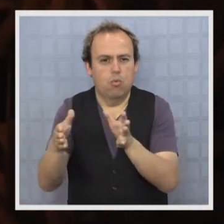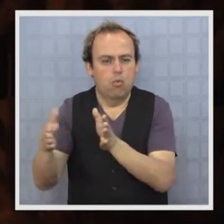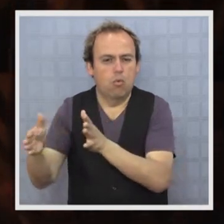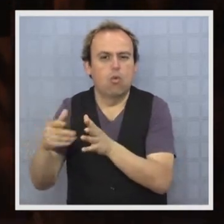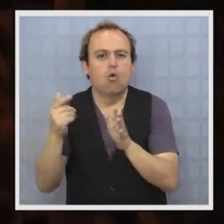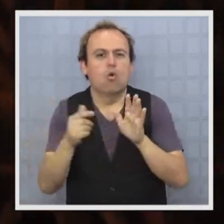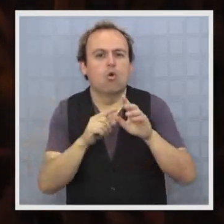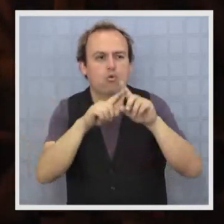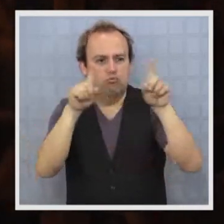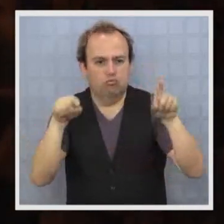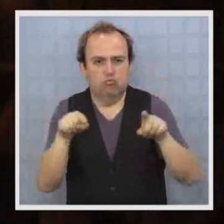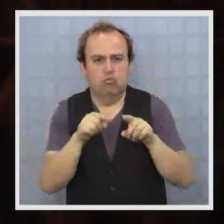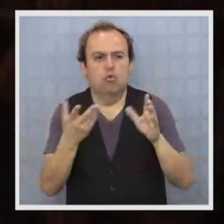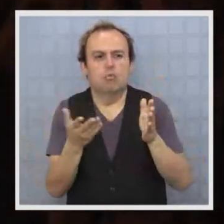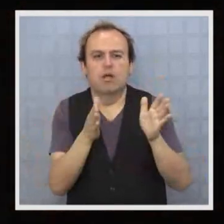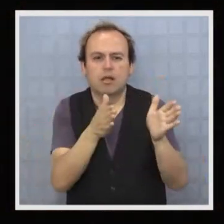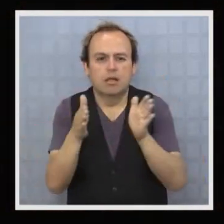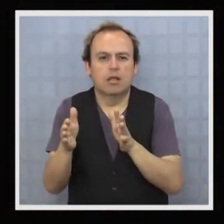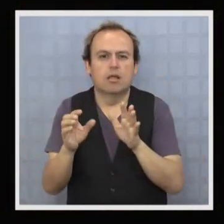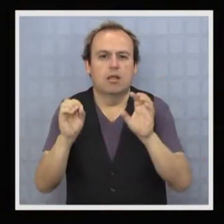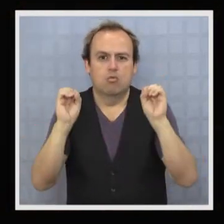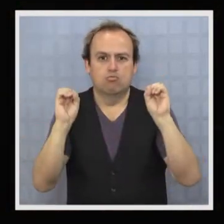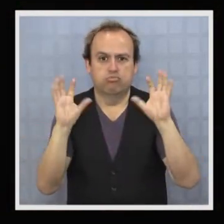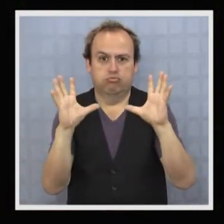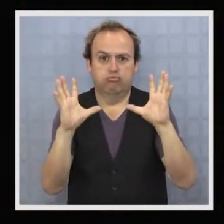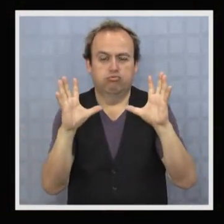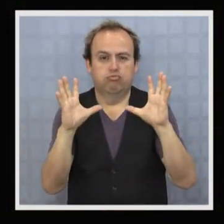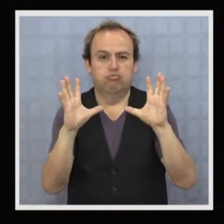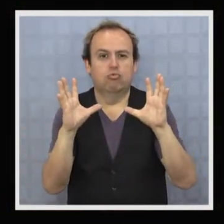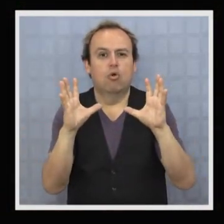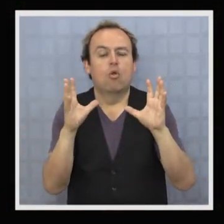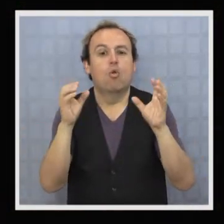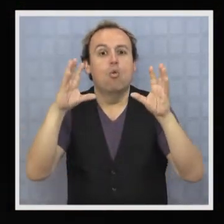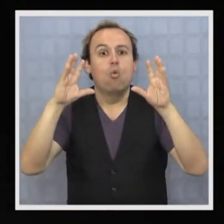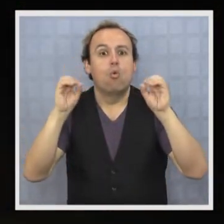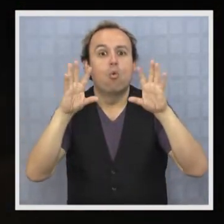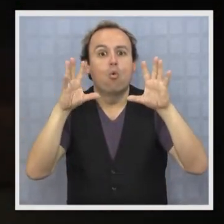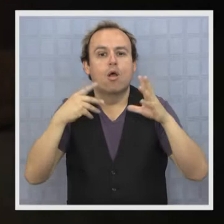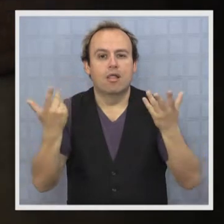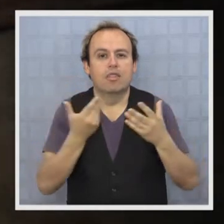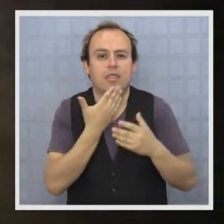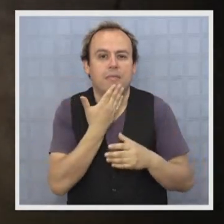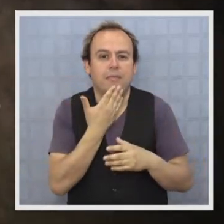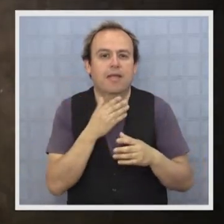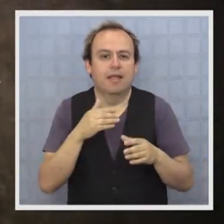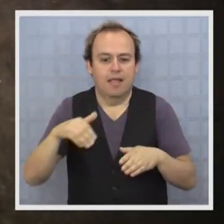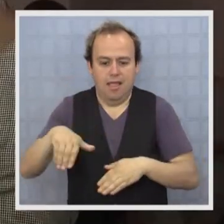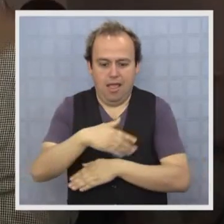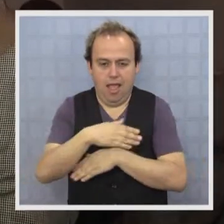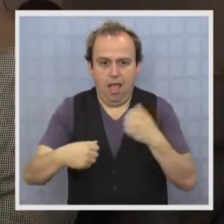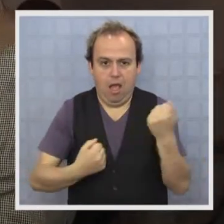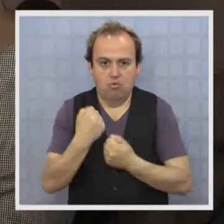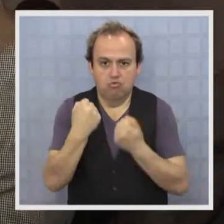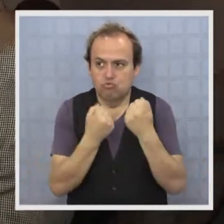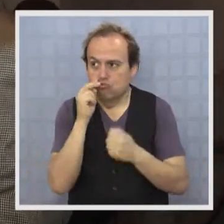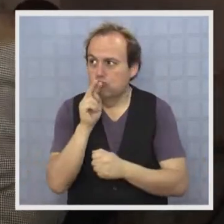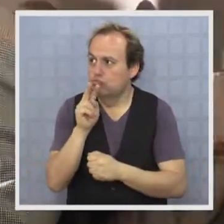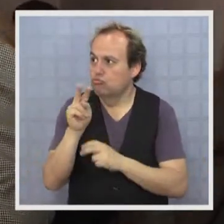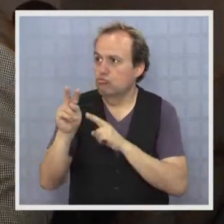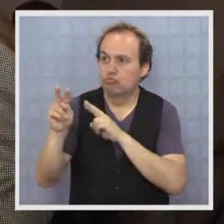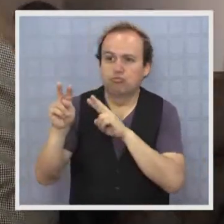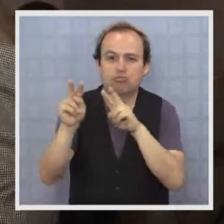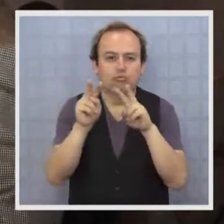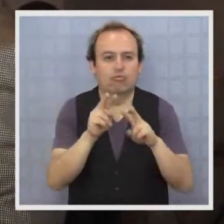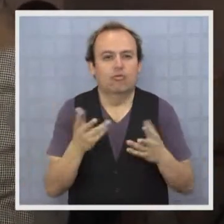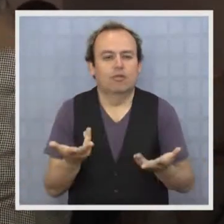16 paneles fotovoltaicos que mantendrán iluminada la planta, lo que permitirá ser apreciada desde la carretera. Es un poquito